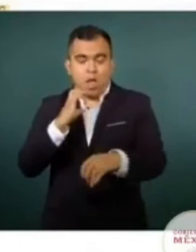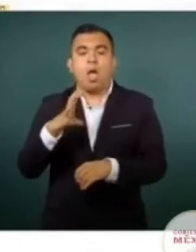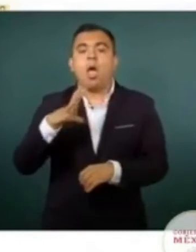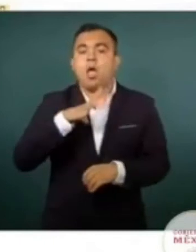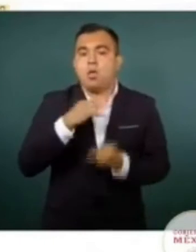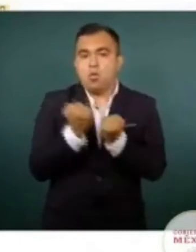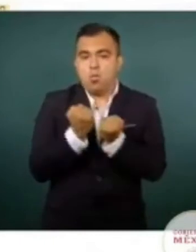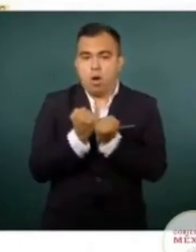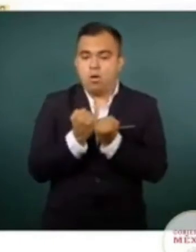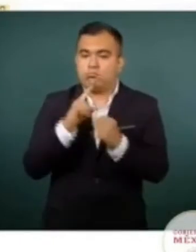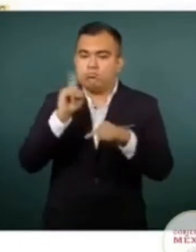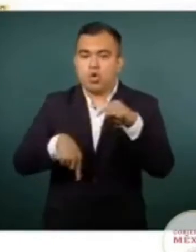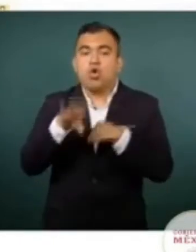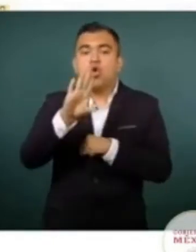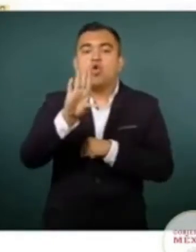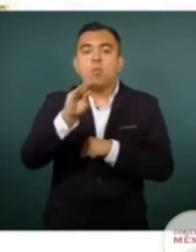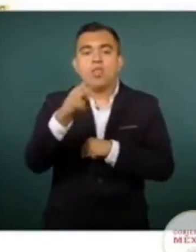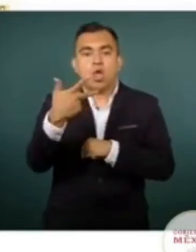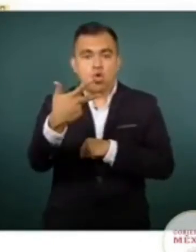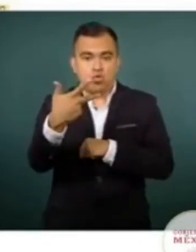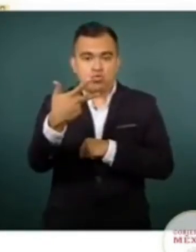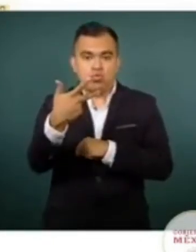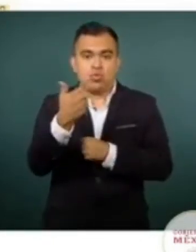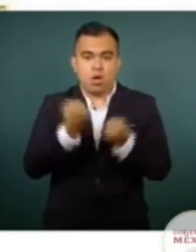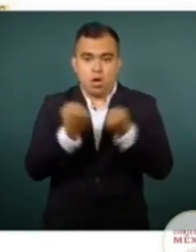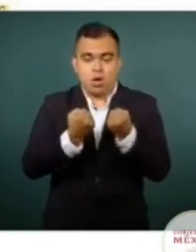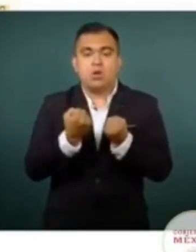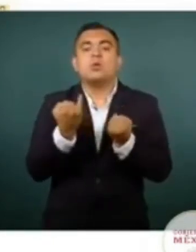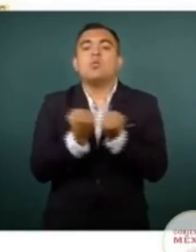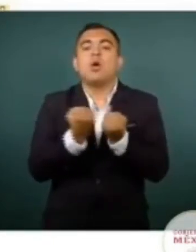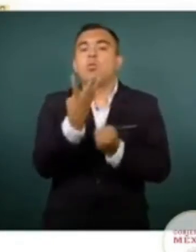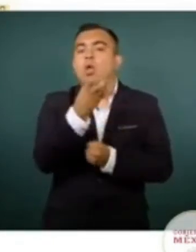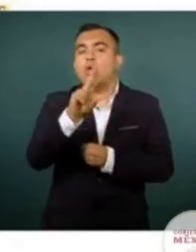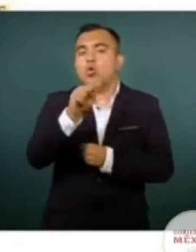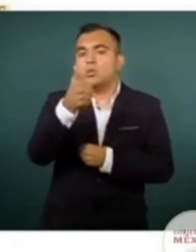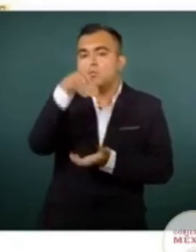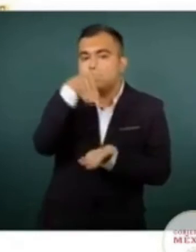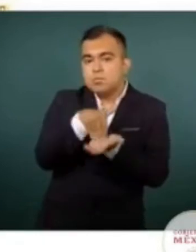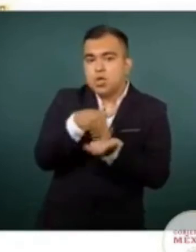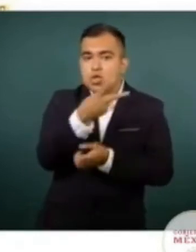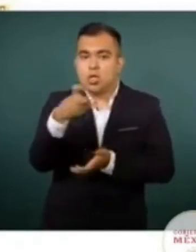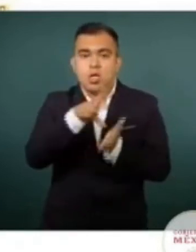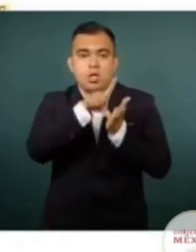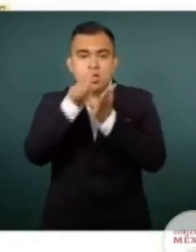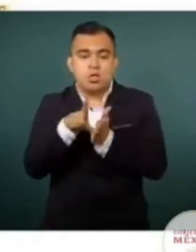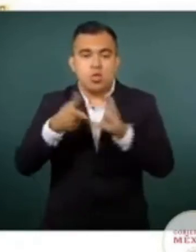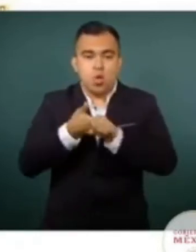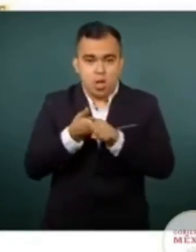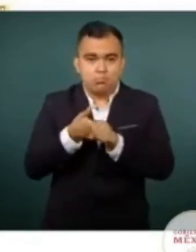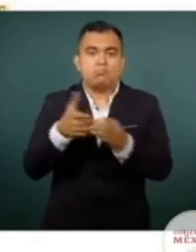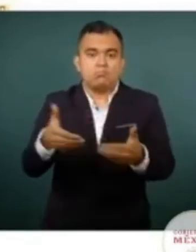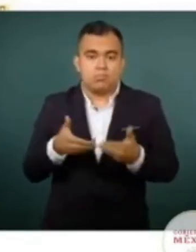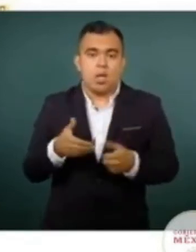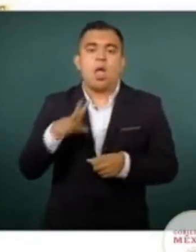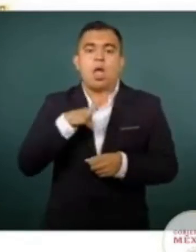vehículos, recuperado 486 mil 201 litros de combustible, cinco predios